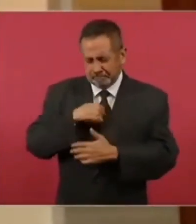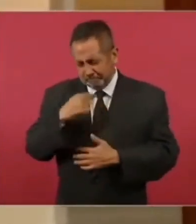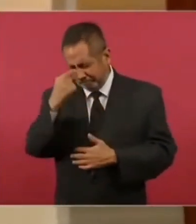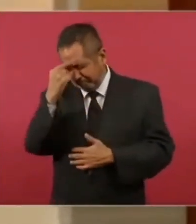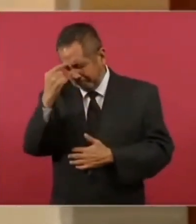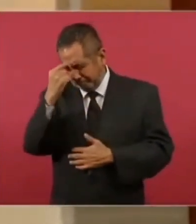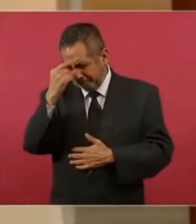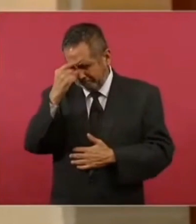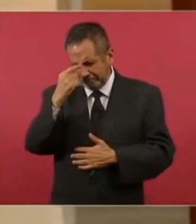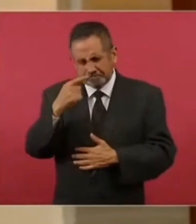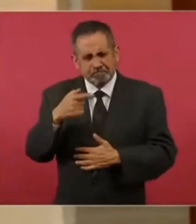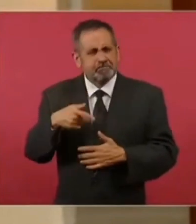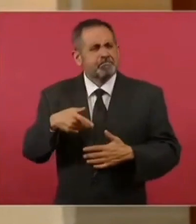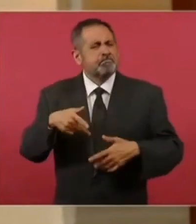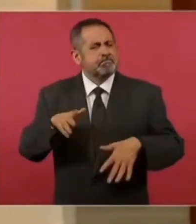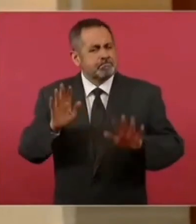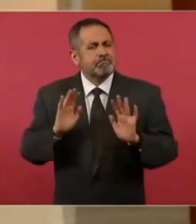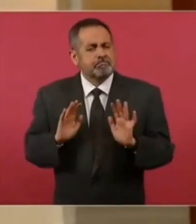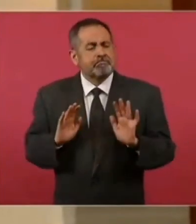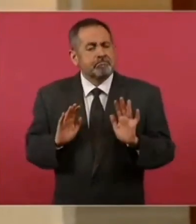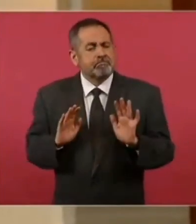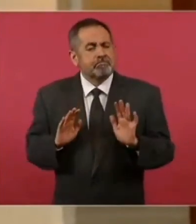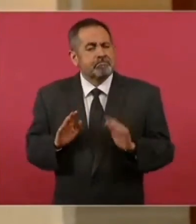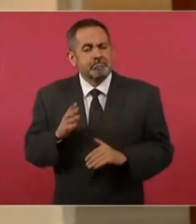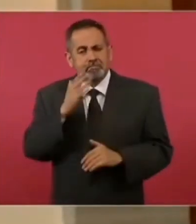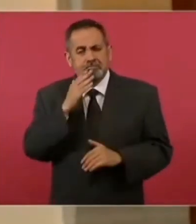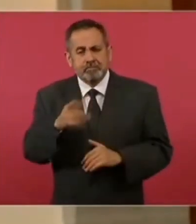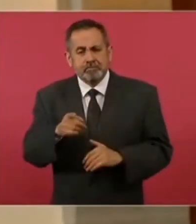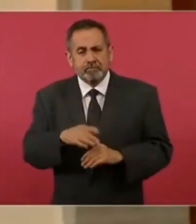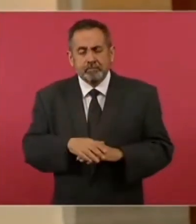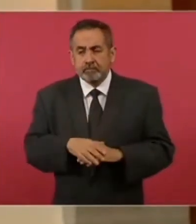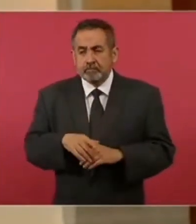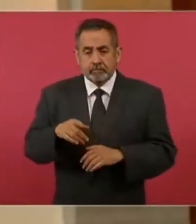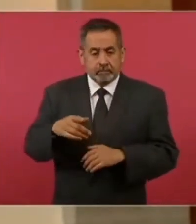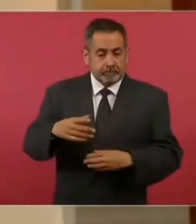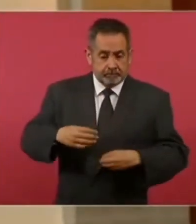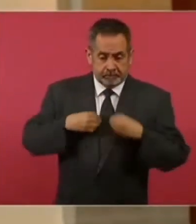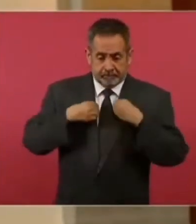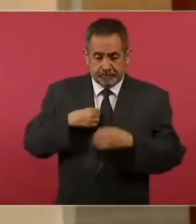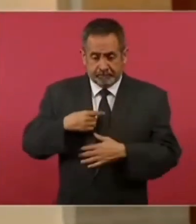Más no me prometiste tan solo noches buenas.